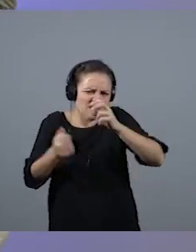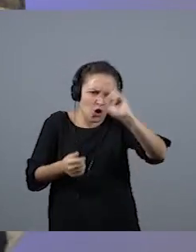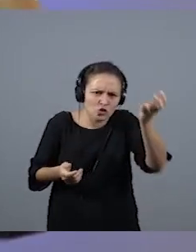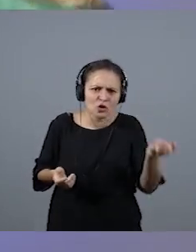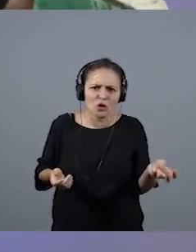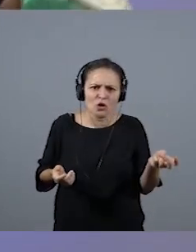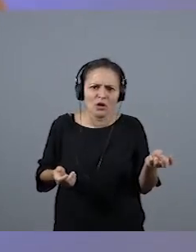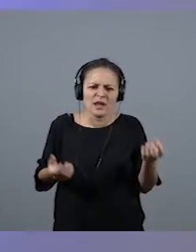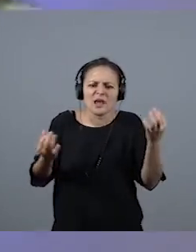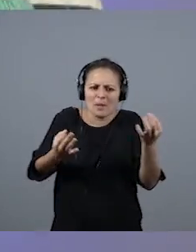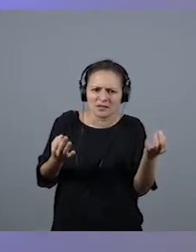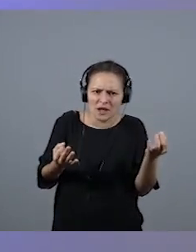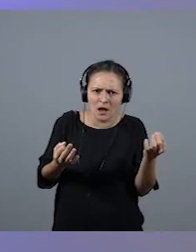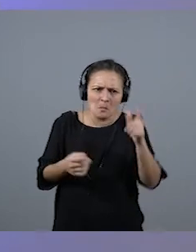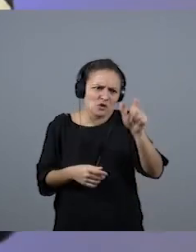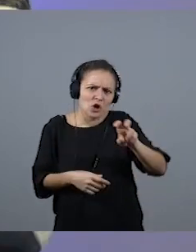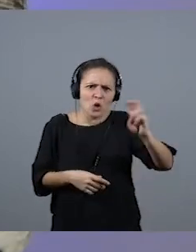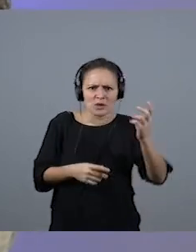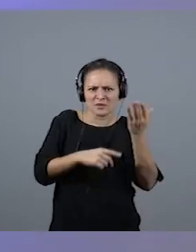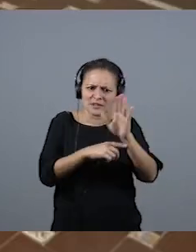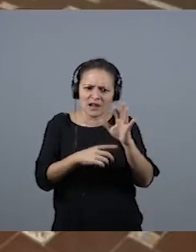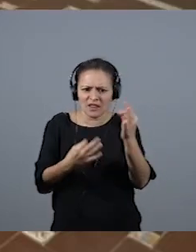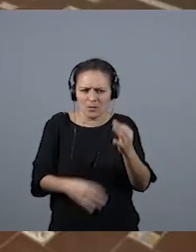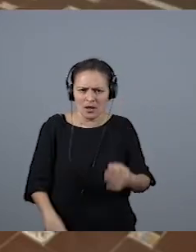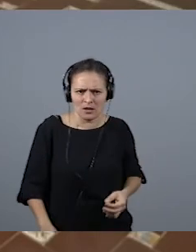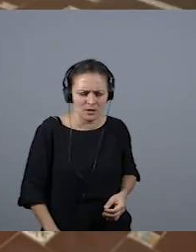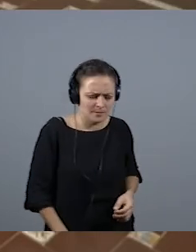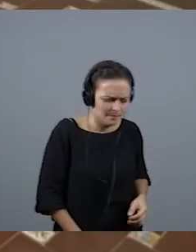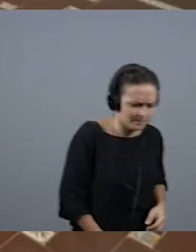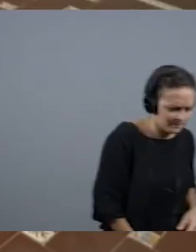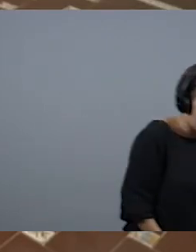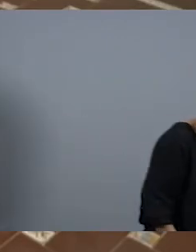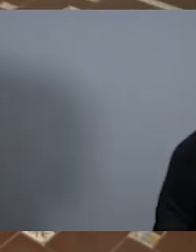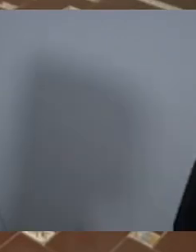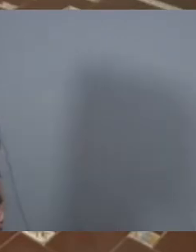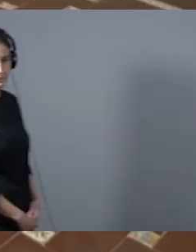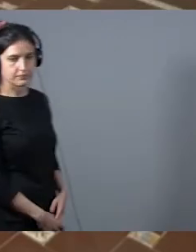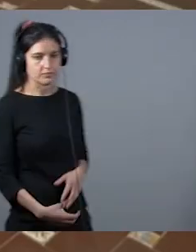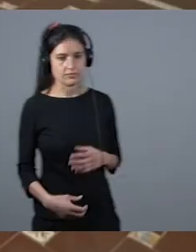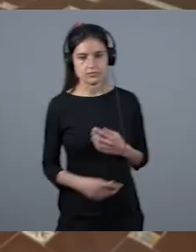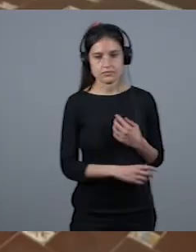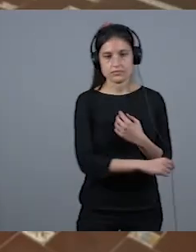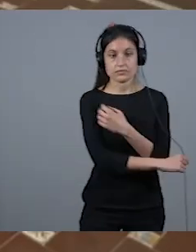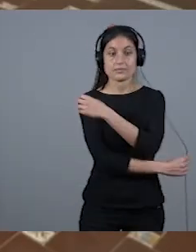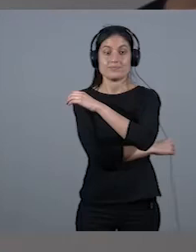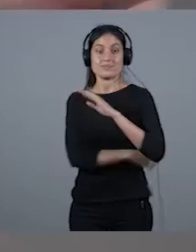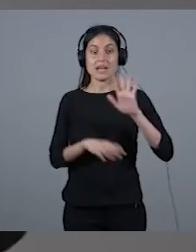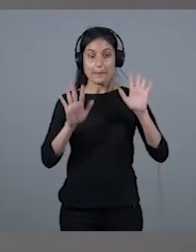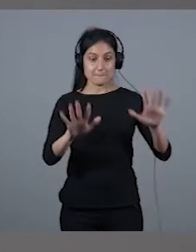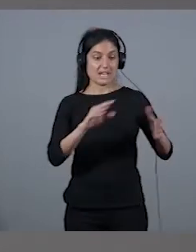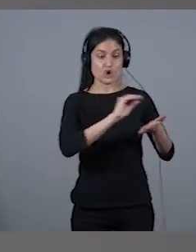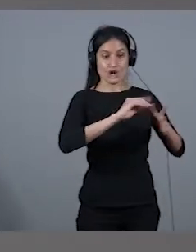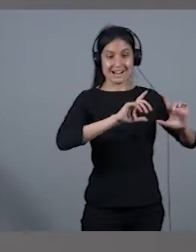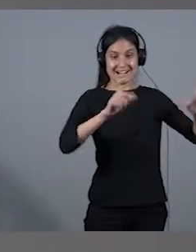tiene que presentar otra, que bueno. Pero es que en las redacciones, por lo menos en las redacciones de televisión, todavía se escucha a él, esa persona que no haga